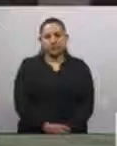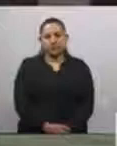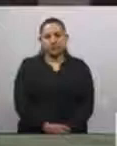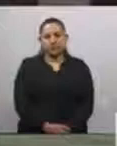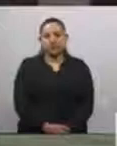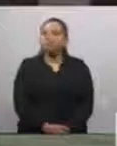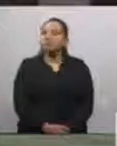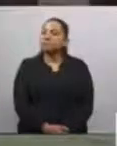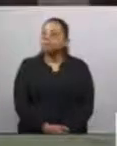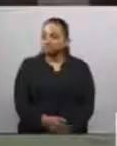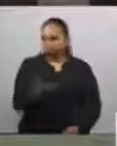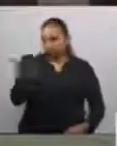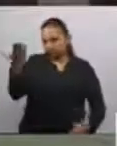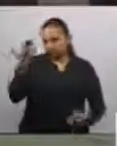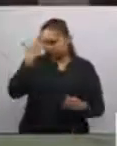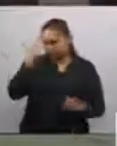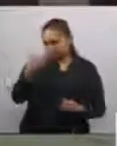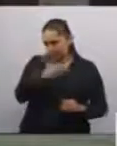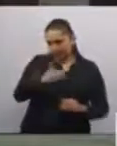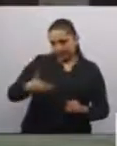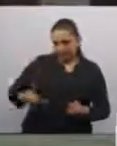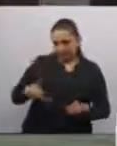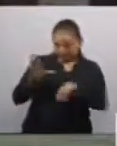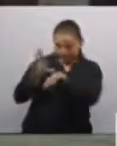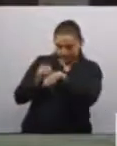Con su permiso, señora Presidenta.